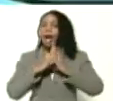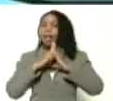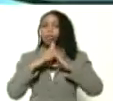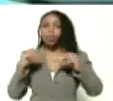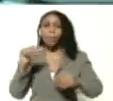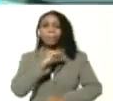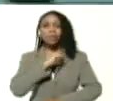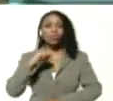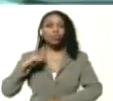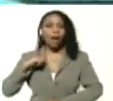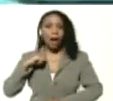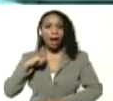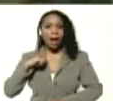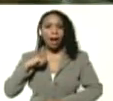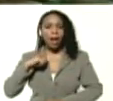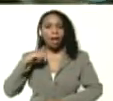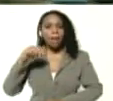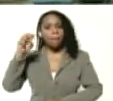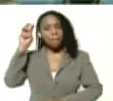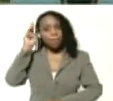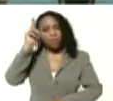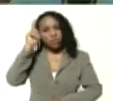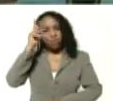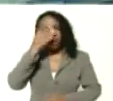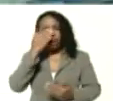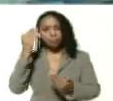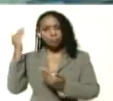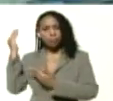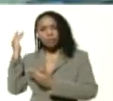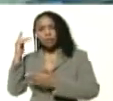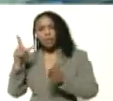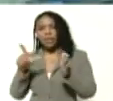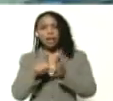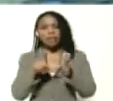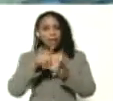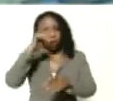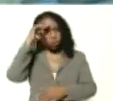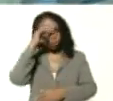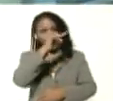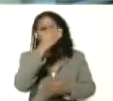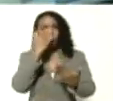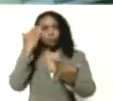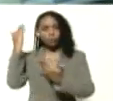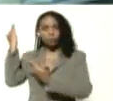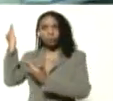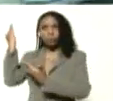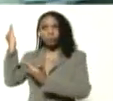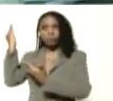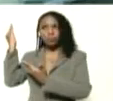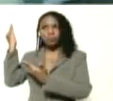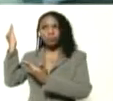personal, Gisela Toro, adelante, desde el Fermín Toro, Gisela Toro, adelante.